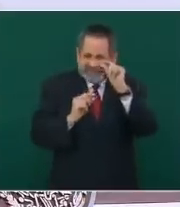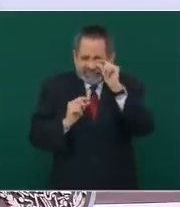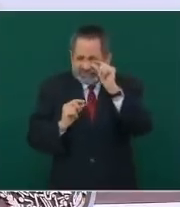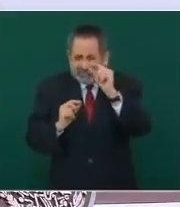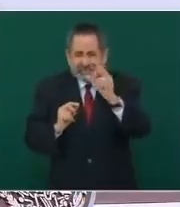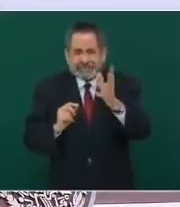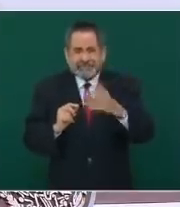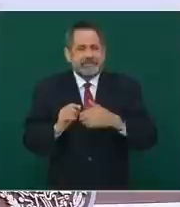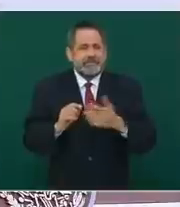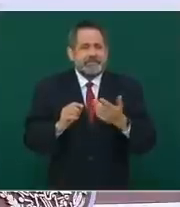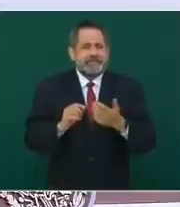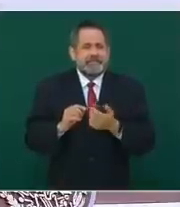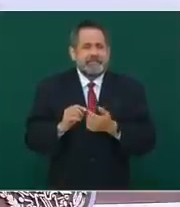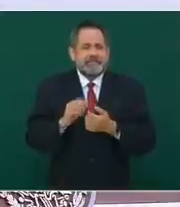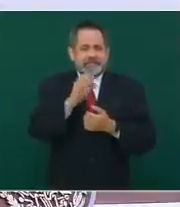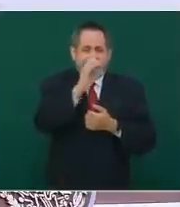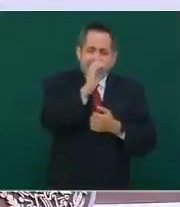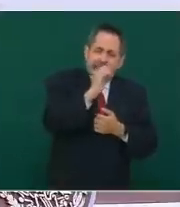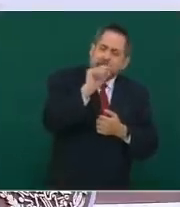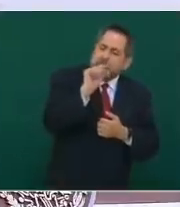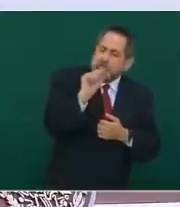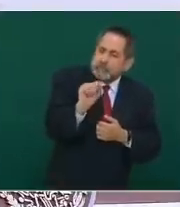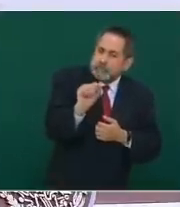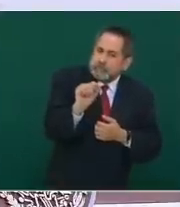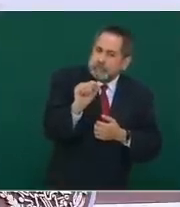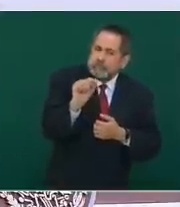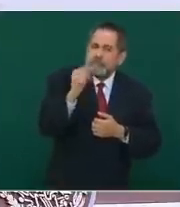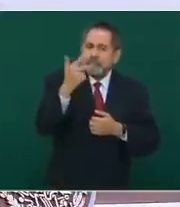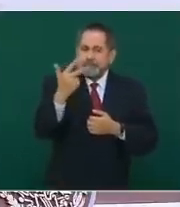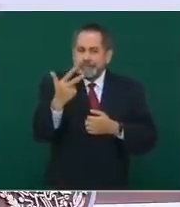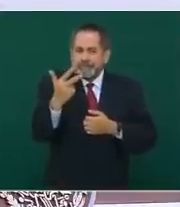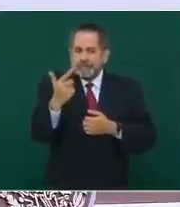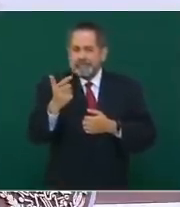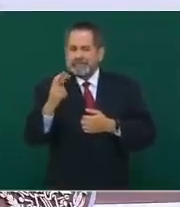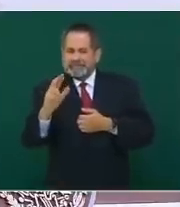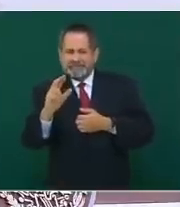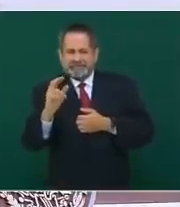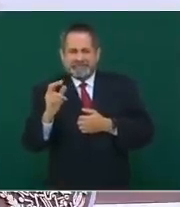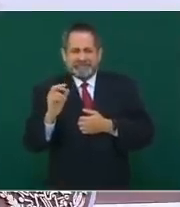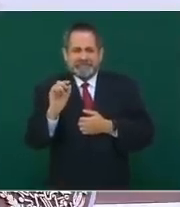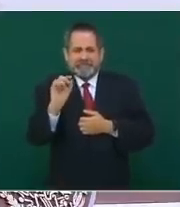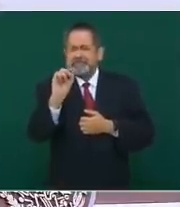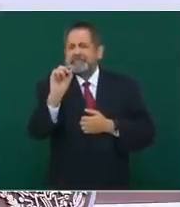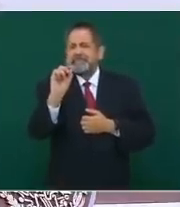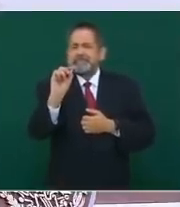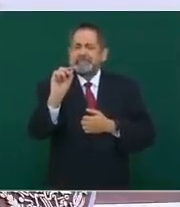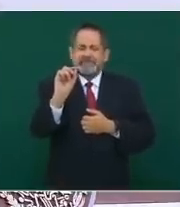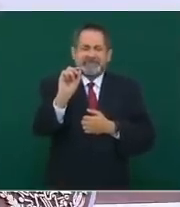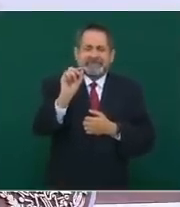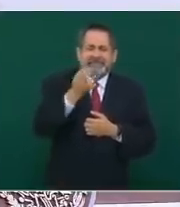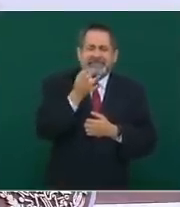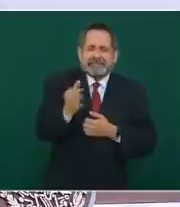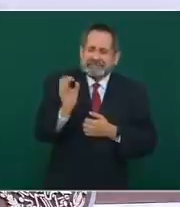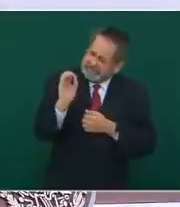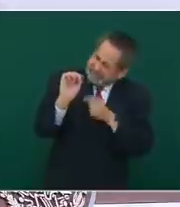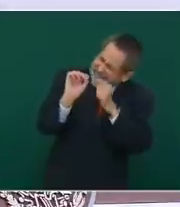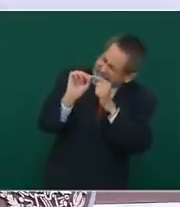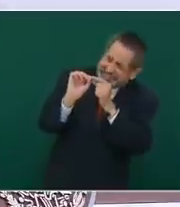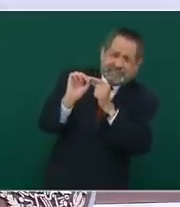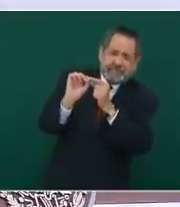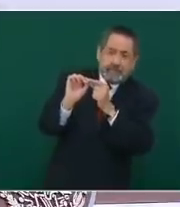tiene, que es 0.8 gramos, le cabe en la punta de la uña.